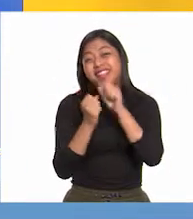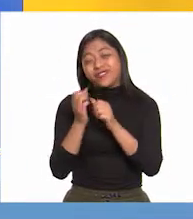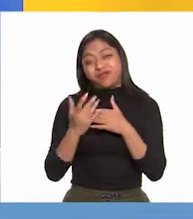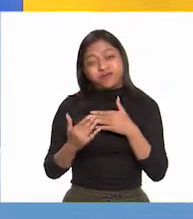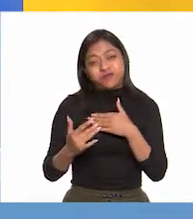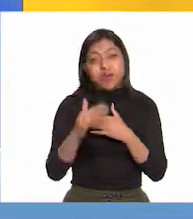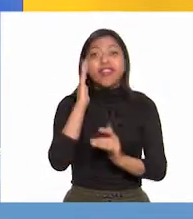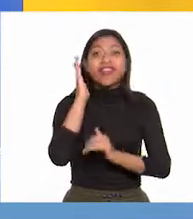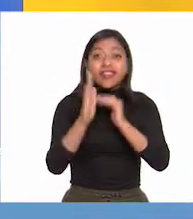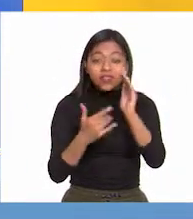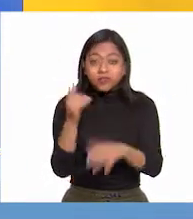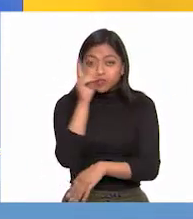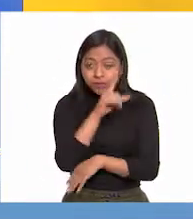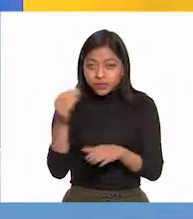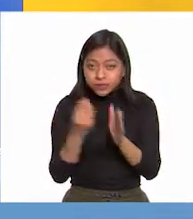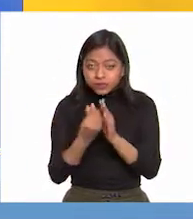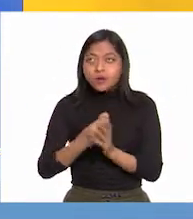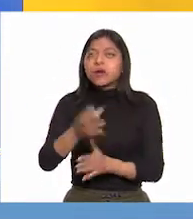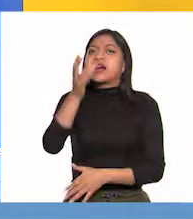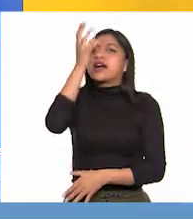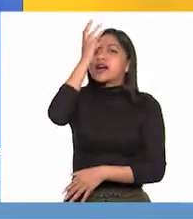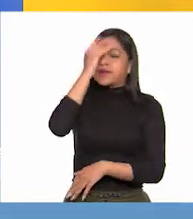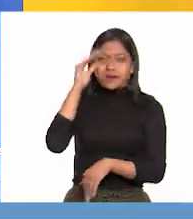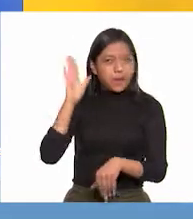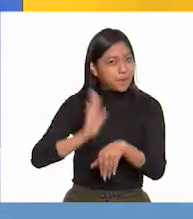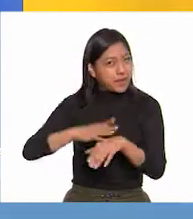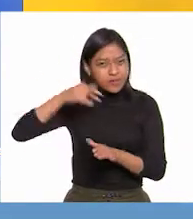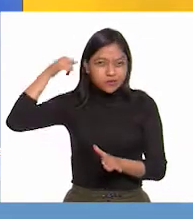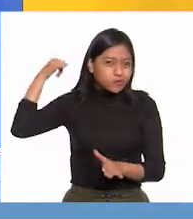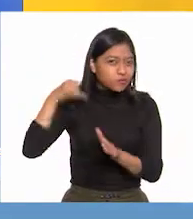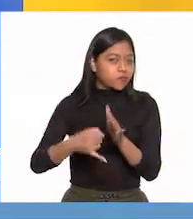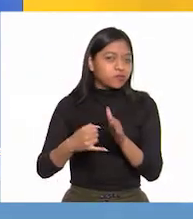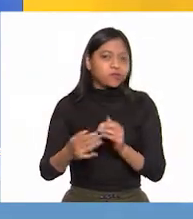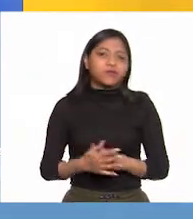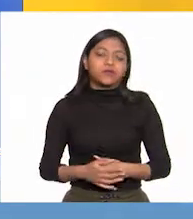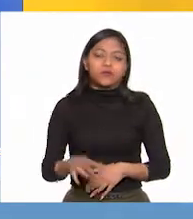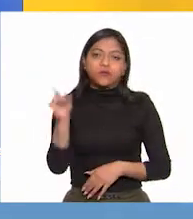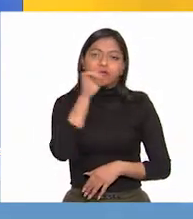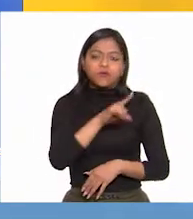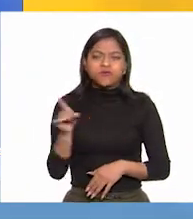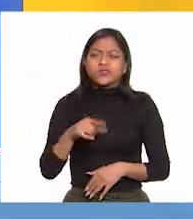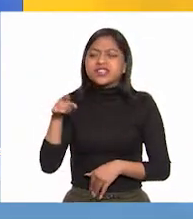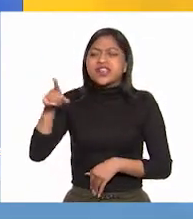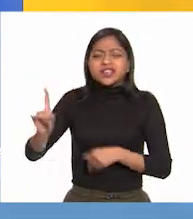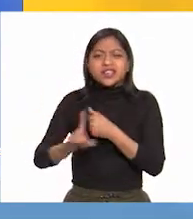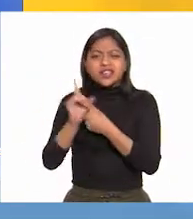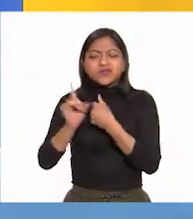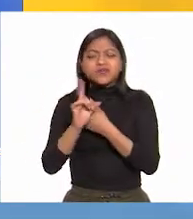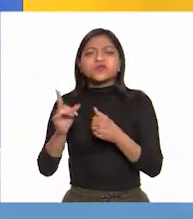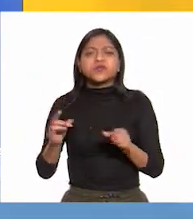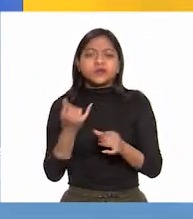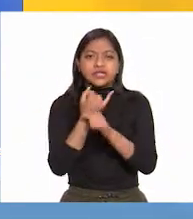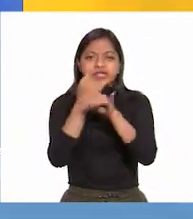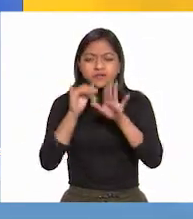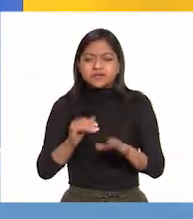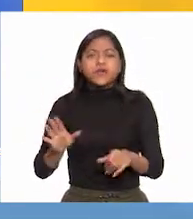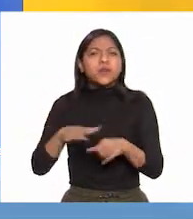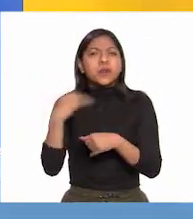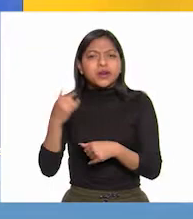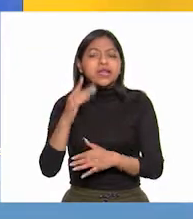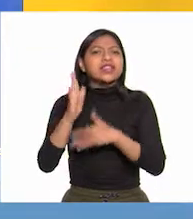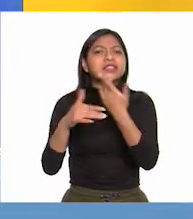clases posteriores, nos adentremos más de manera específica en sus causas, desarrollo y consecuencias.